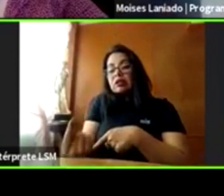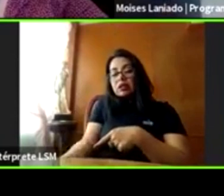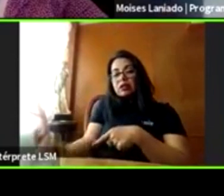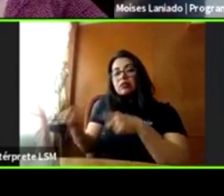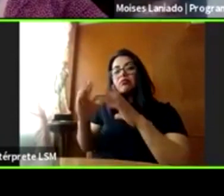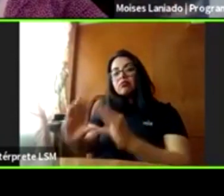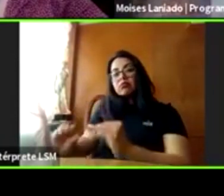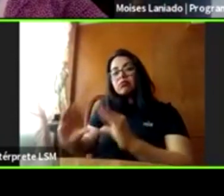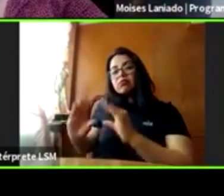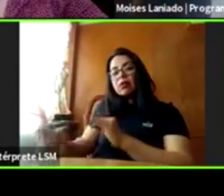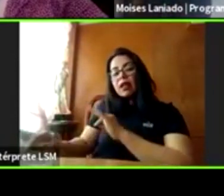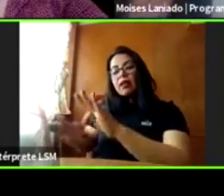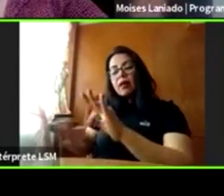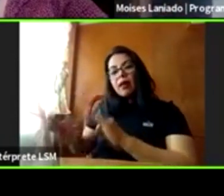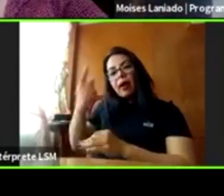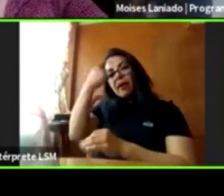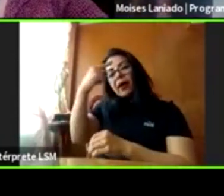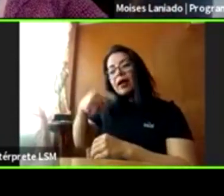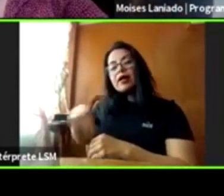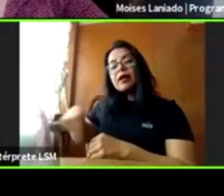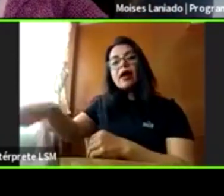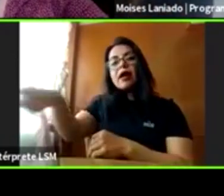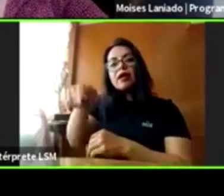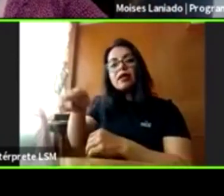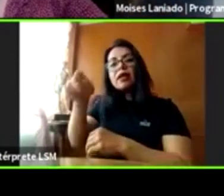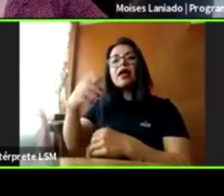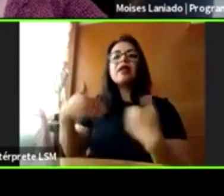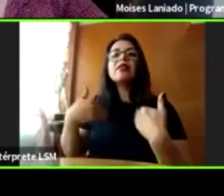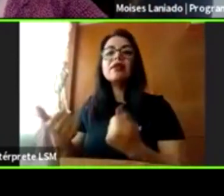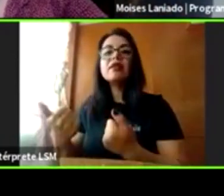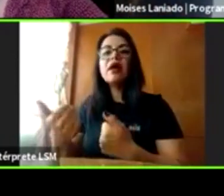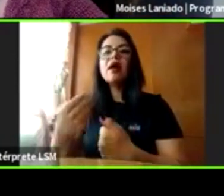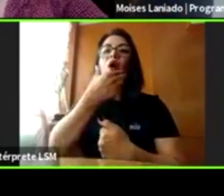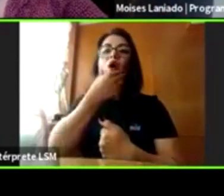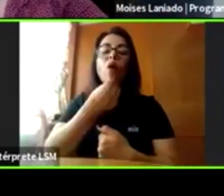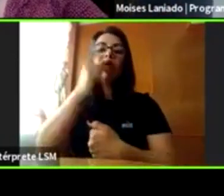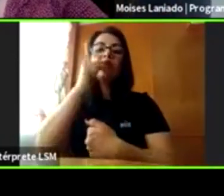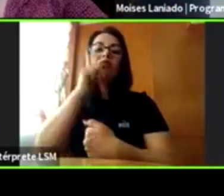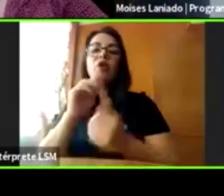igualdad de género, para que entiendan que las mujeres y los hombres somos iguales.